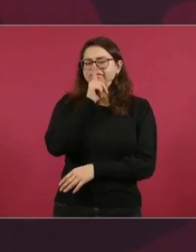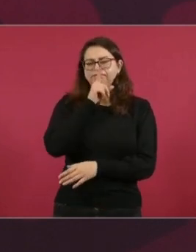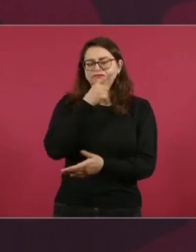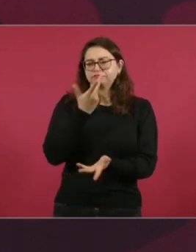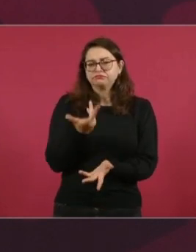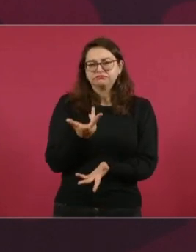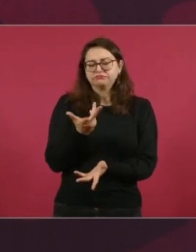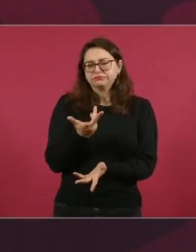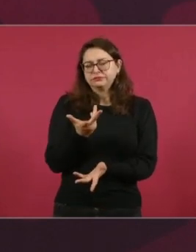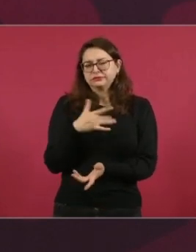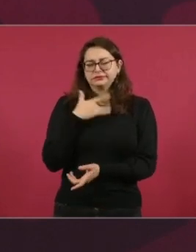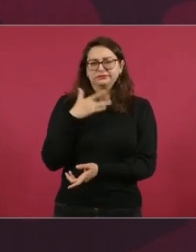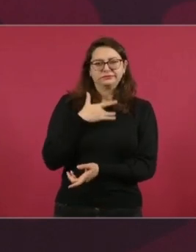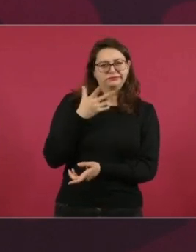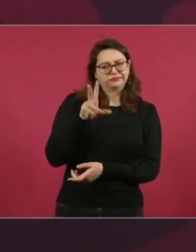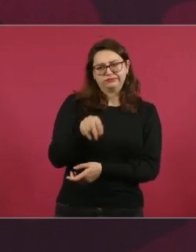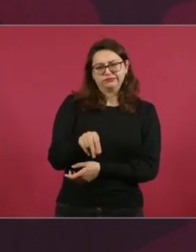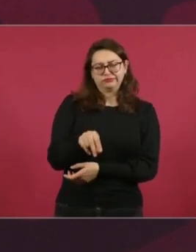Texcoco,